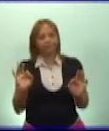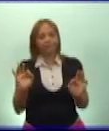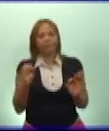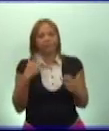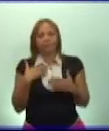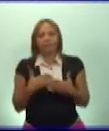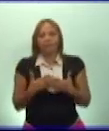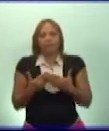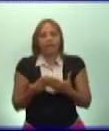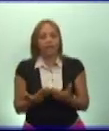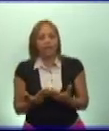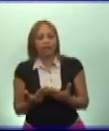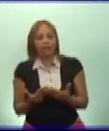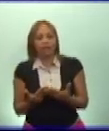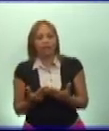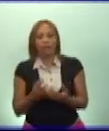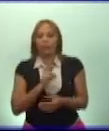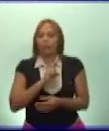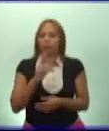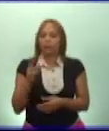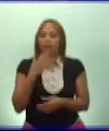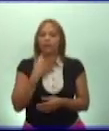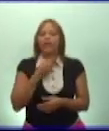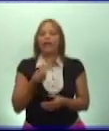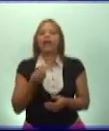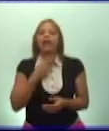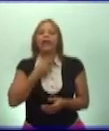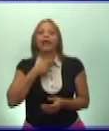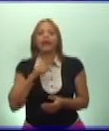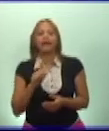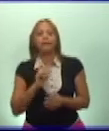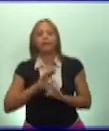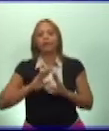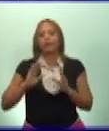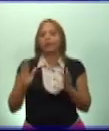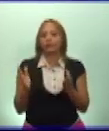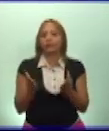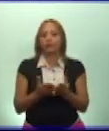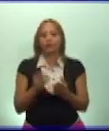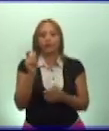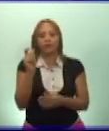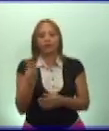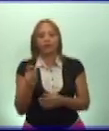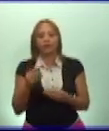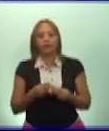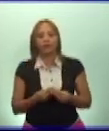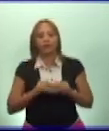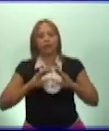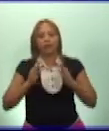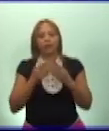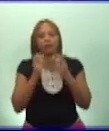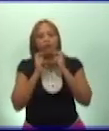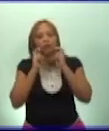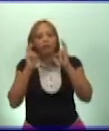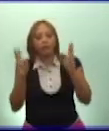talento. Un revolucionario ejemplar que dedicó por entero su vida a la causa de los humildes.